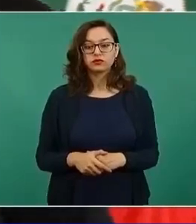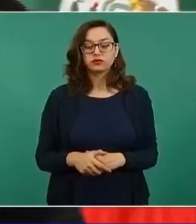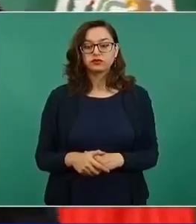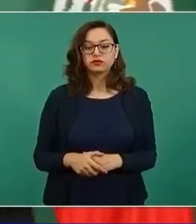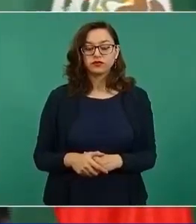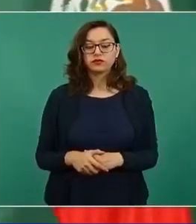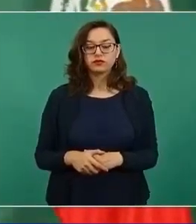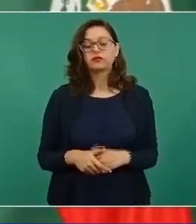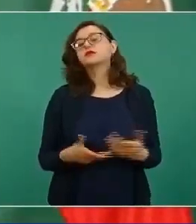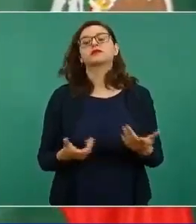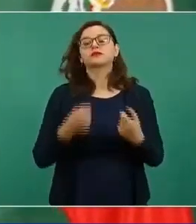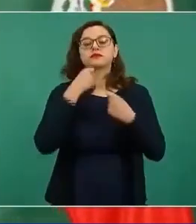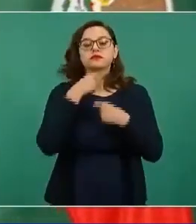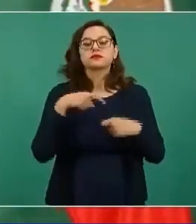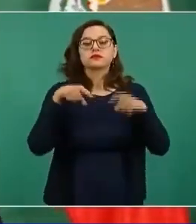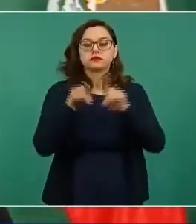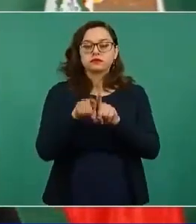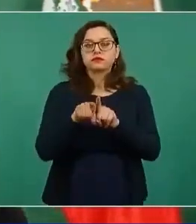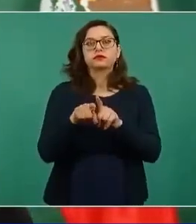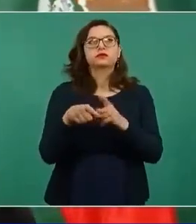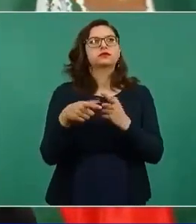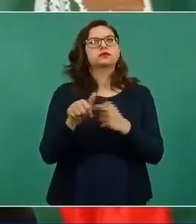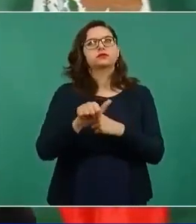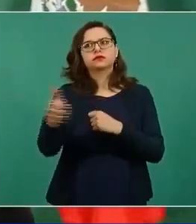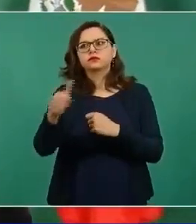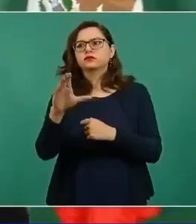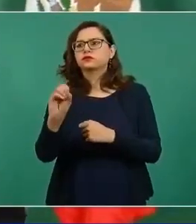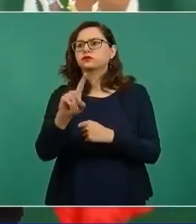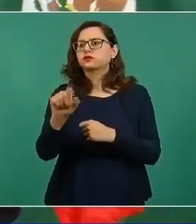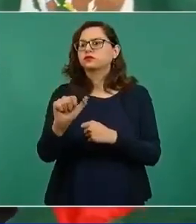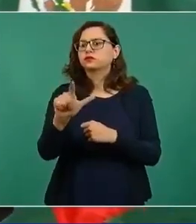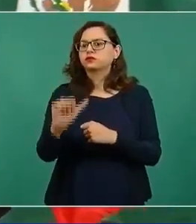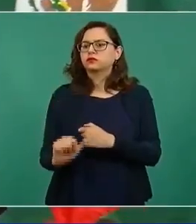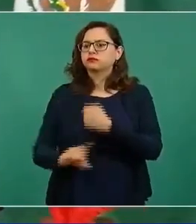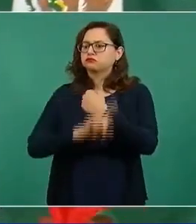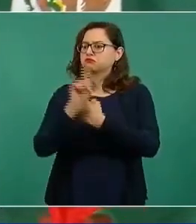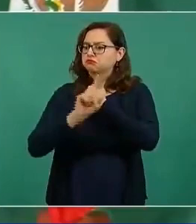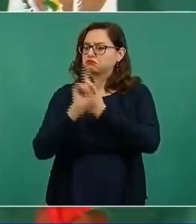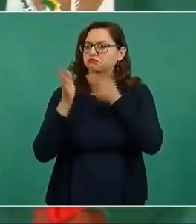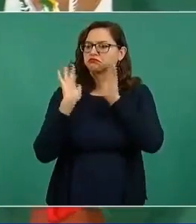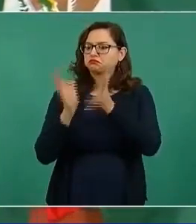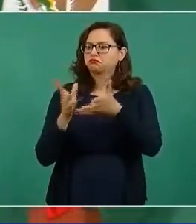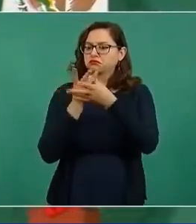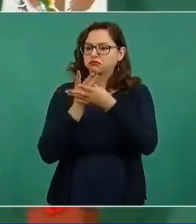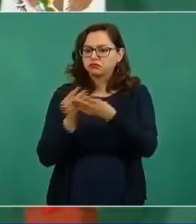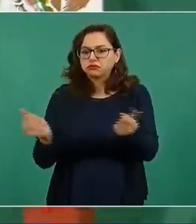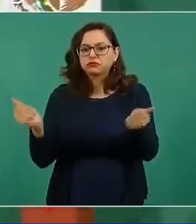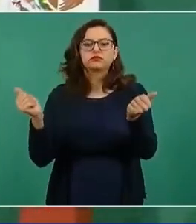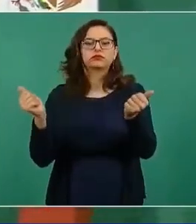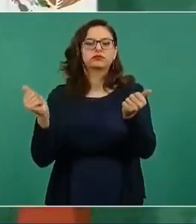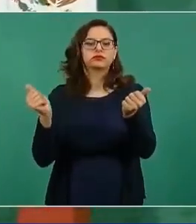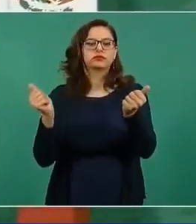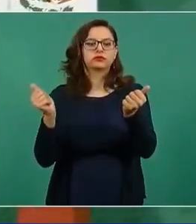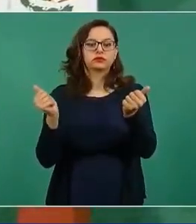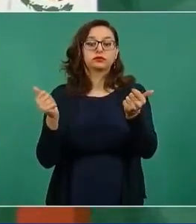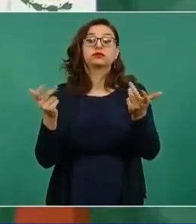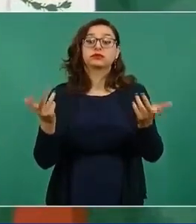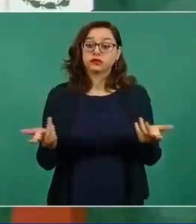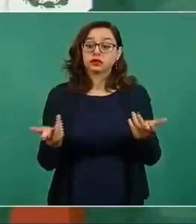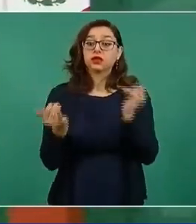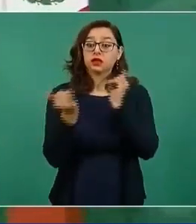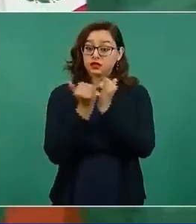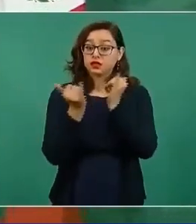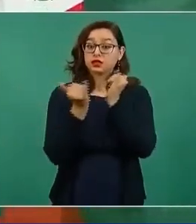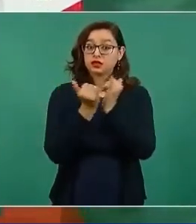El tema de Cozalá, se aclaró también lo de la